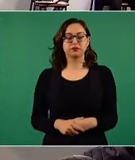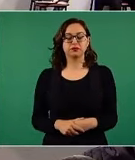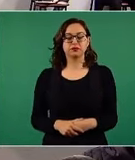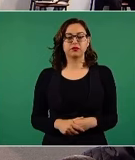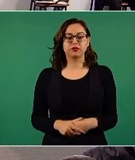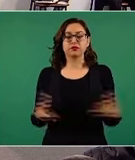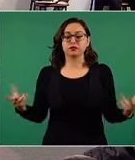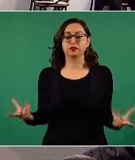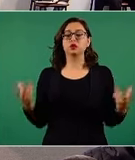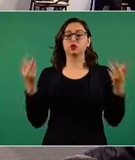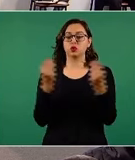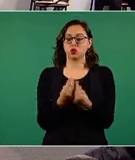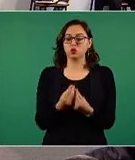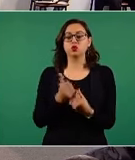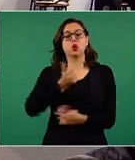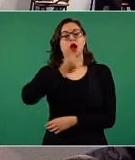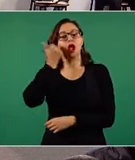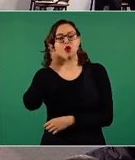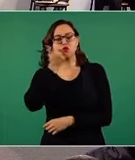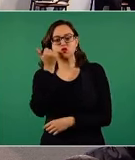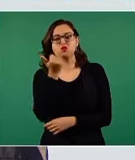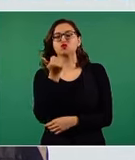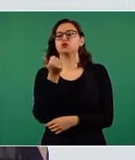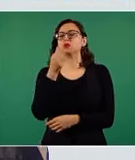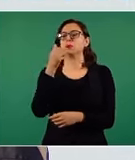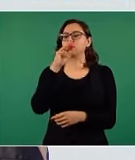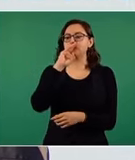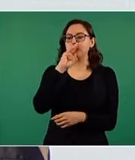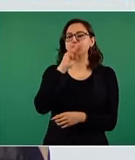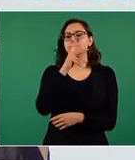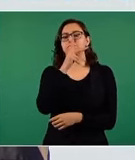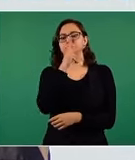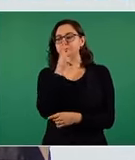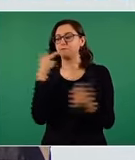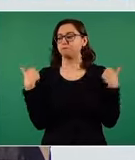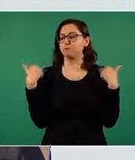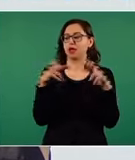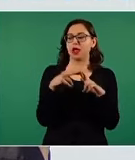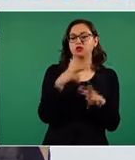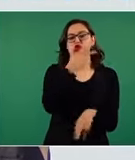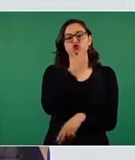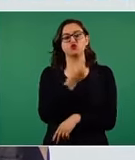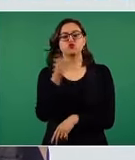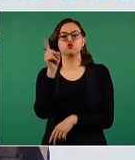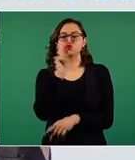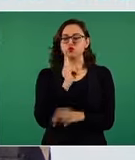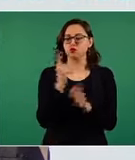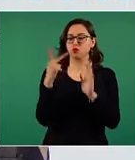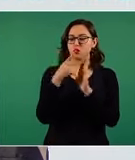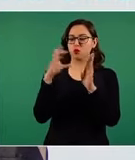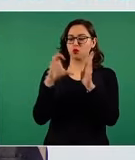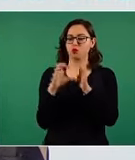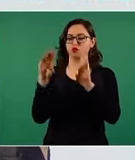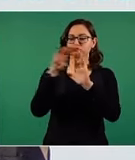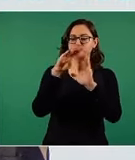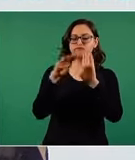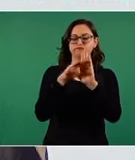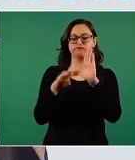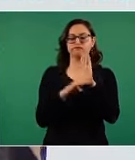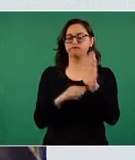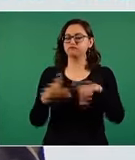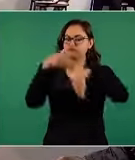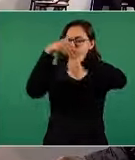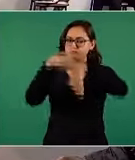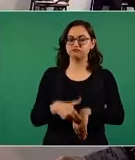conjunta alumnos, madres y padres de familia, así como maestras y maestros, el protocolo sanitario que